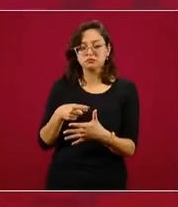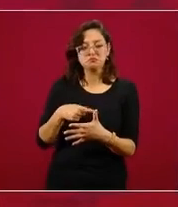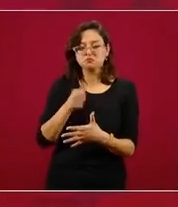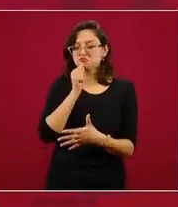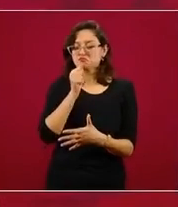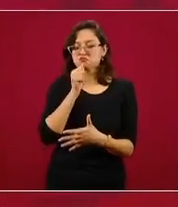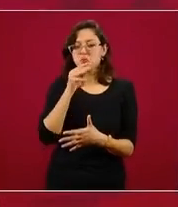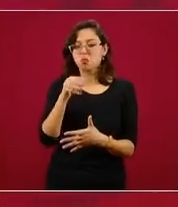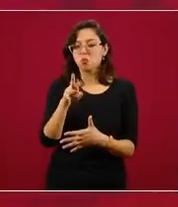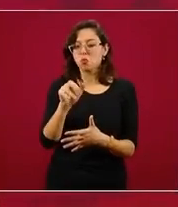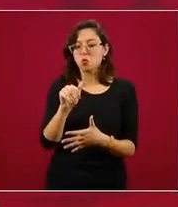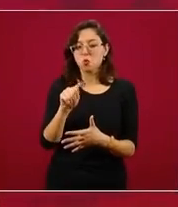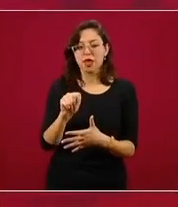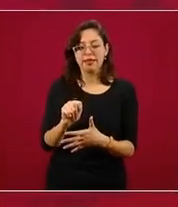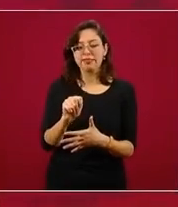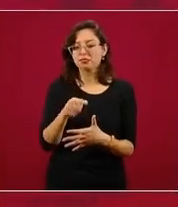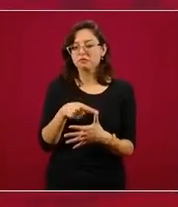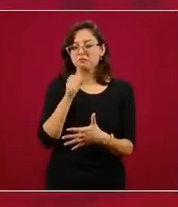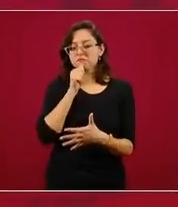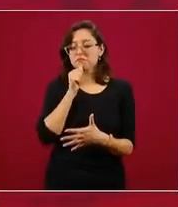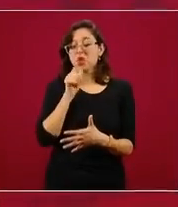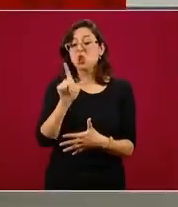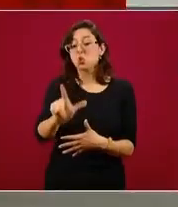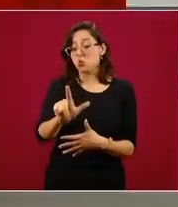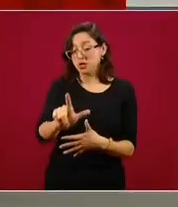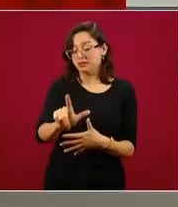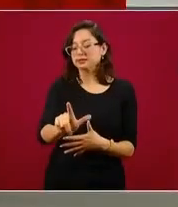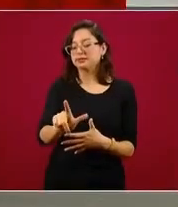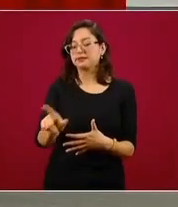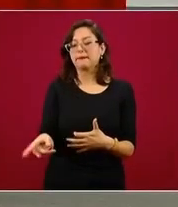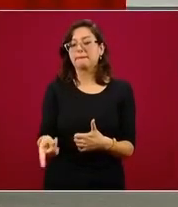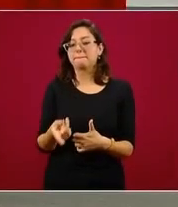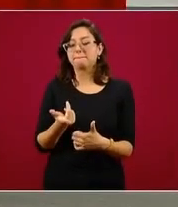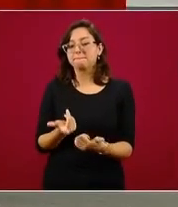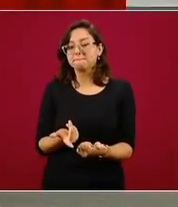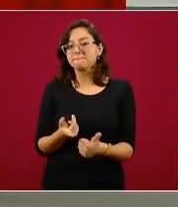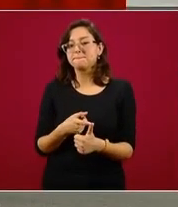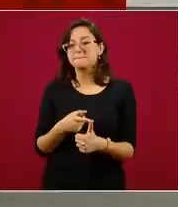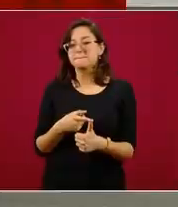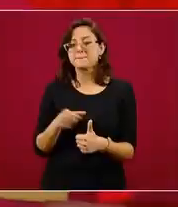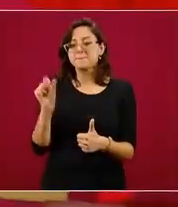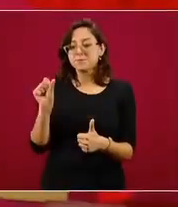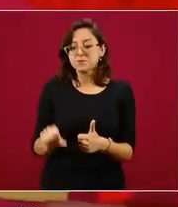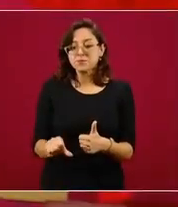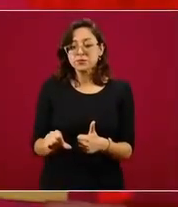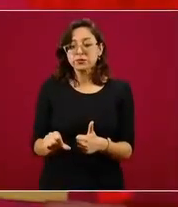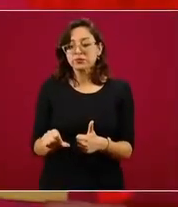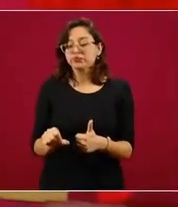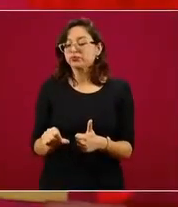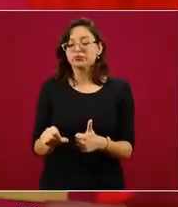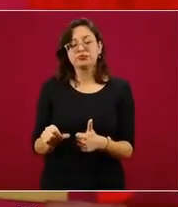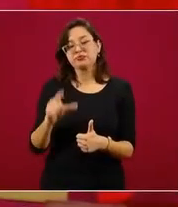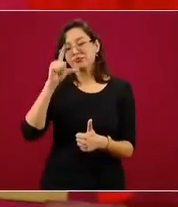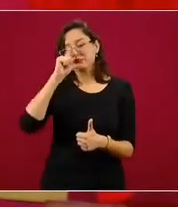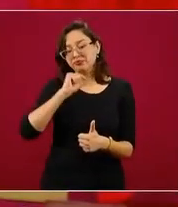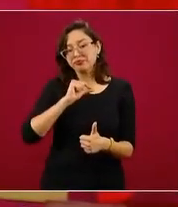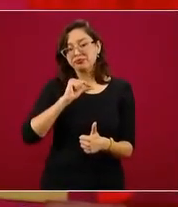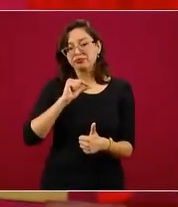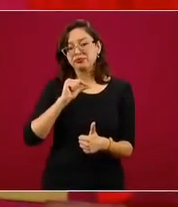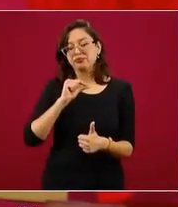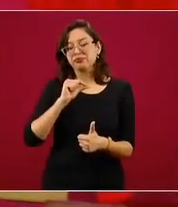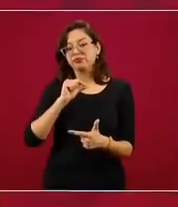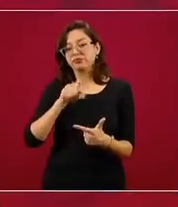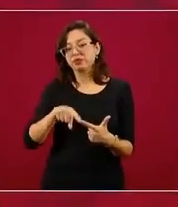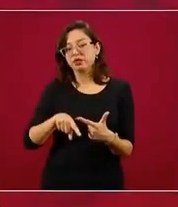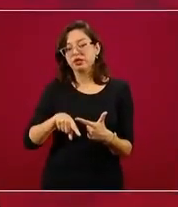ocurrido todavía la reunión, pero está programada para el próximo lunes. Asimismo, hoy no tuve el privilegio, desafortunadamente, de tocar base